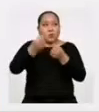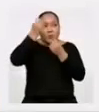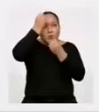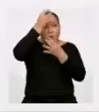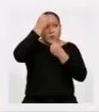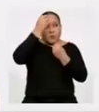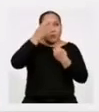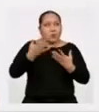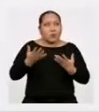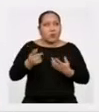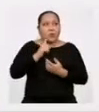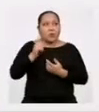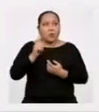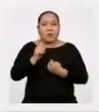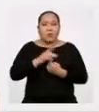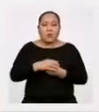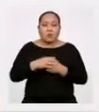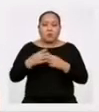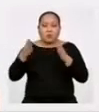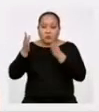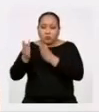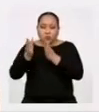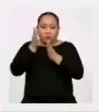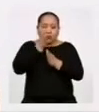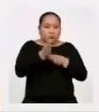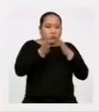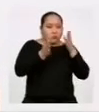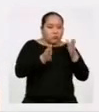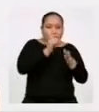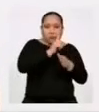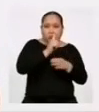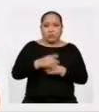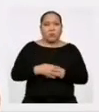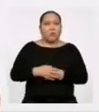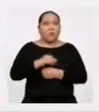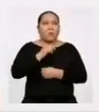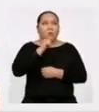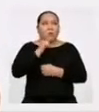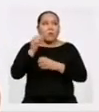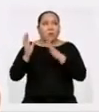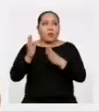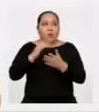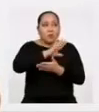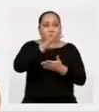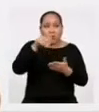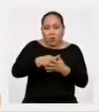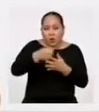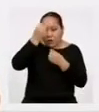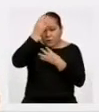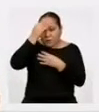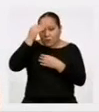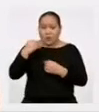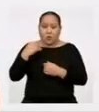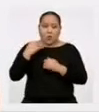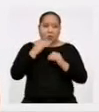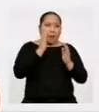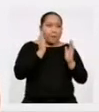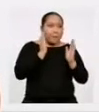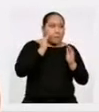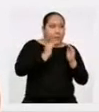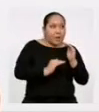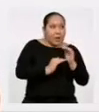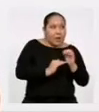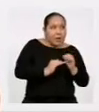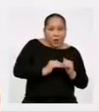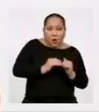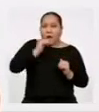que no son intervalos Solo hace falta ordenar todos los datos de menor a mayor Y encontraremos la